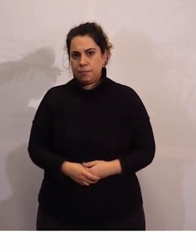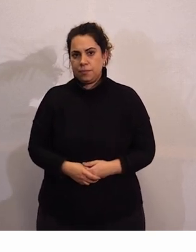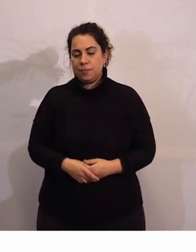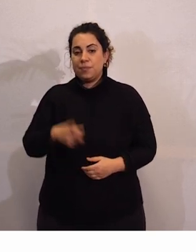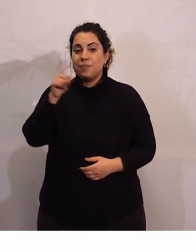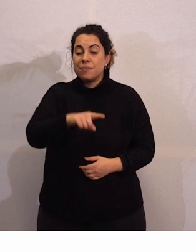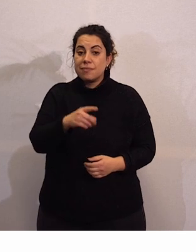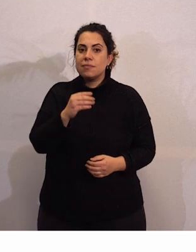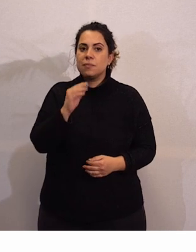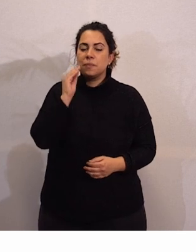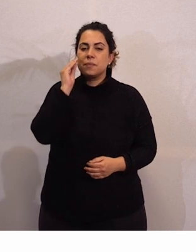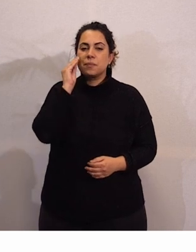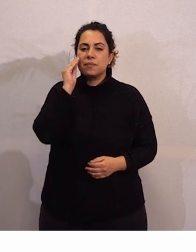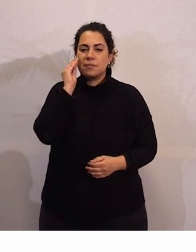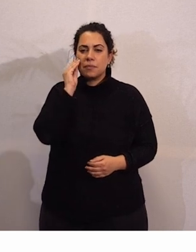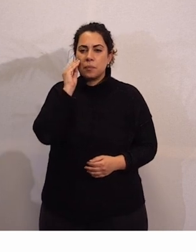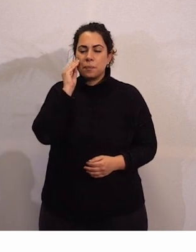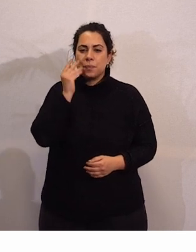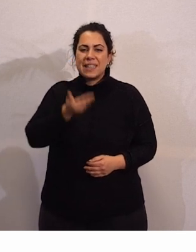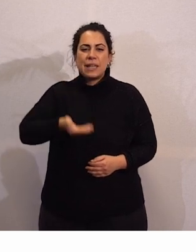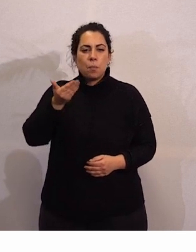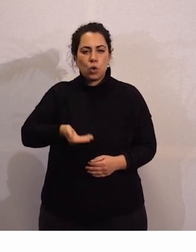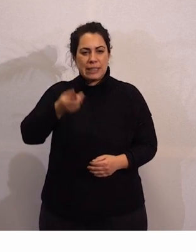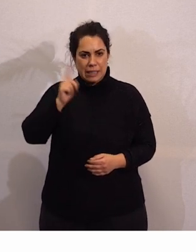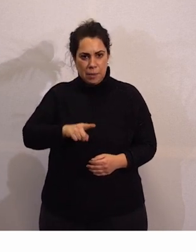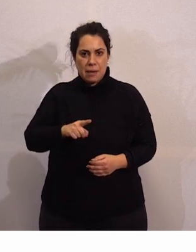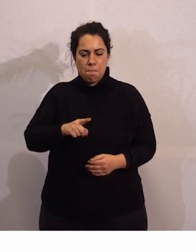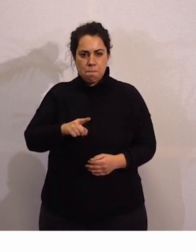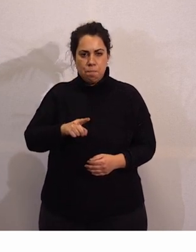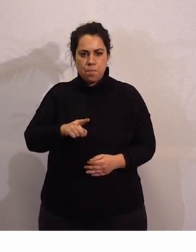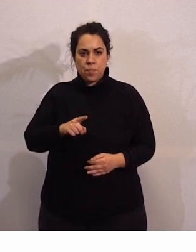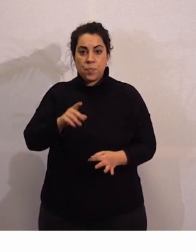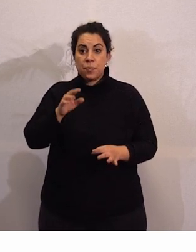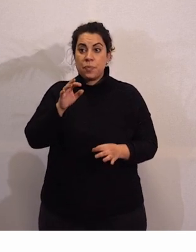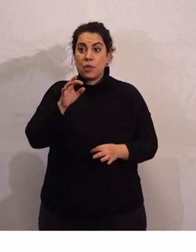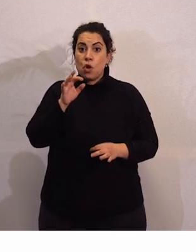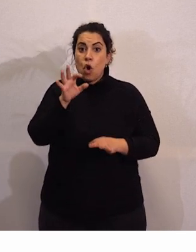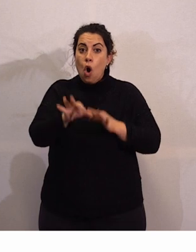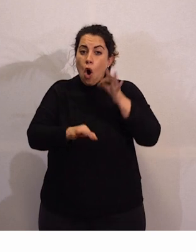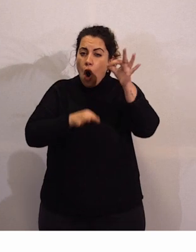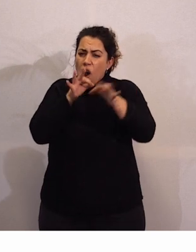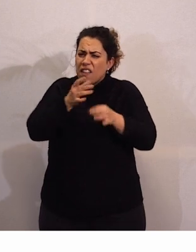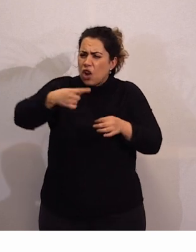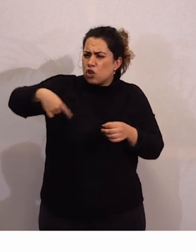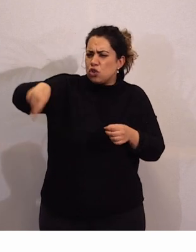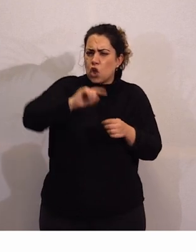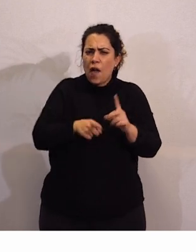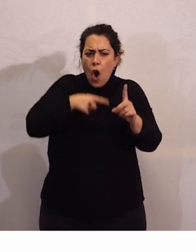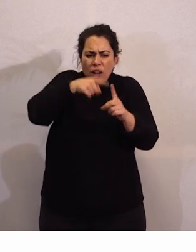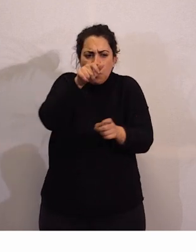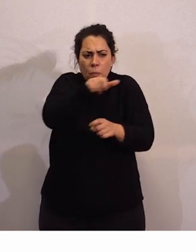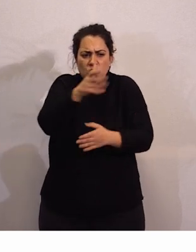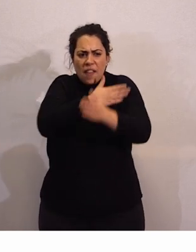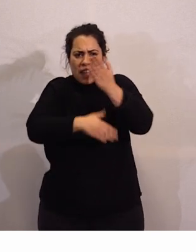creemos importante que todas las organizaciones que trabajamos con personas con discapacidad